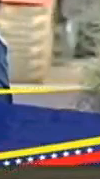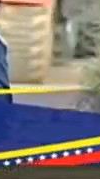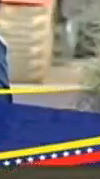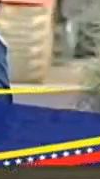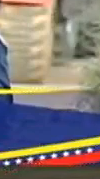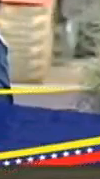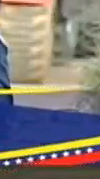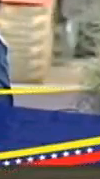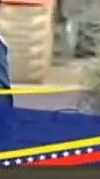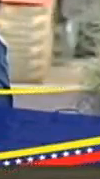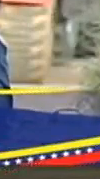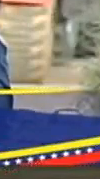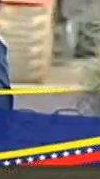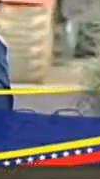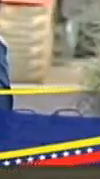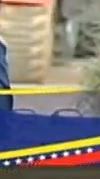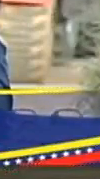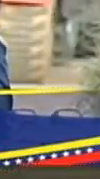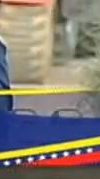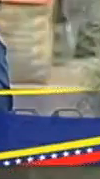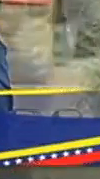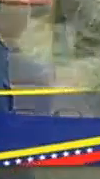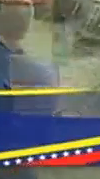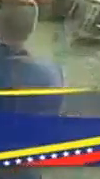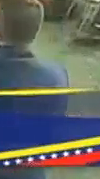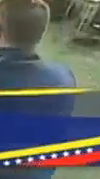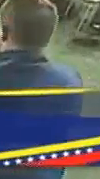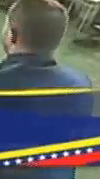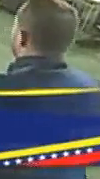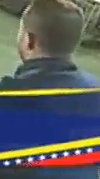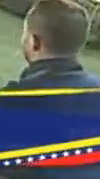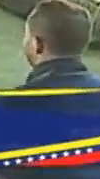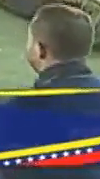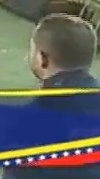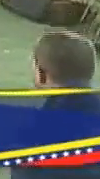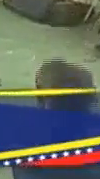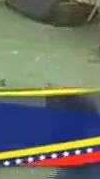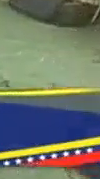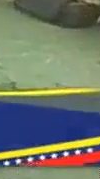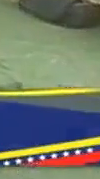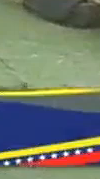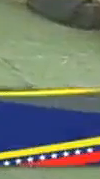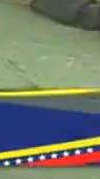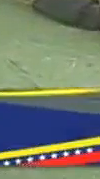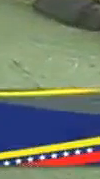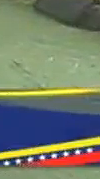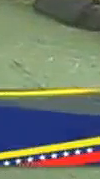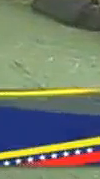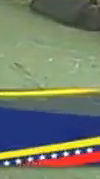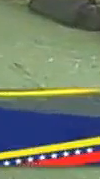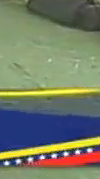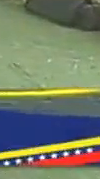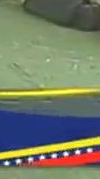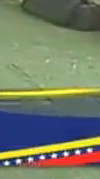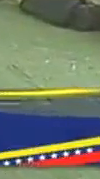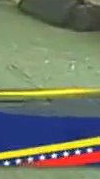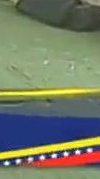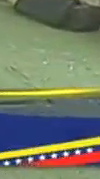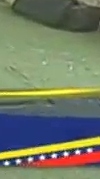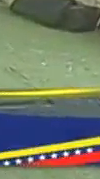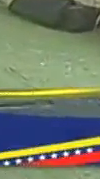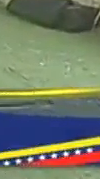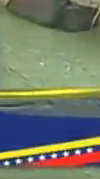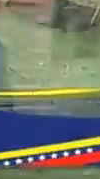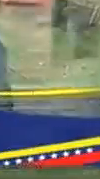del estudio, del trabajo, de la producción. Vámonos directamente al municipio de Los Salias, también